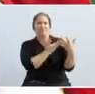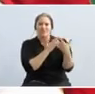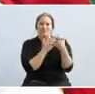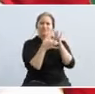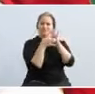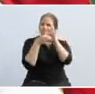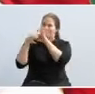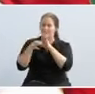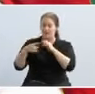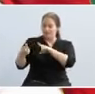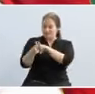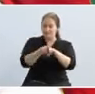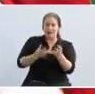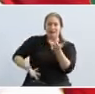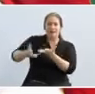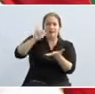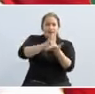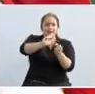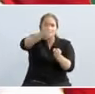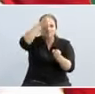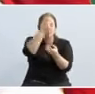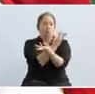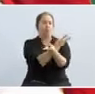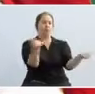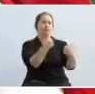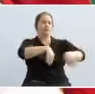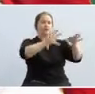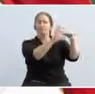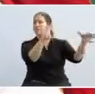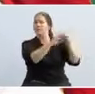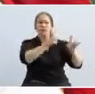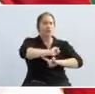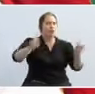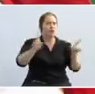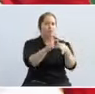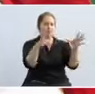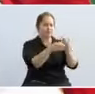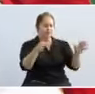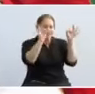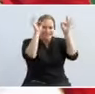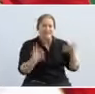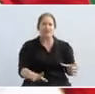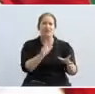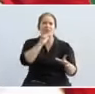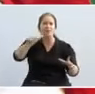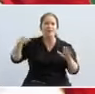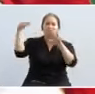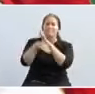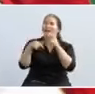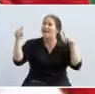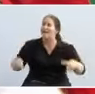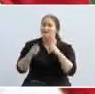Ese tesoro humano no lo podemos desaparecer de la paz de la tierra porque estaríamos perdiendo el valor de la